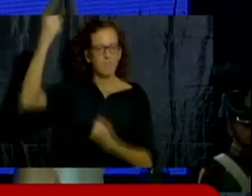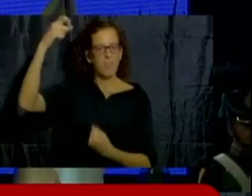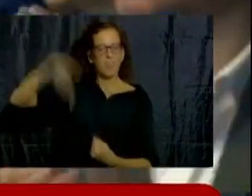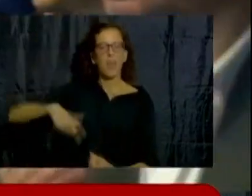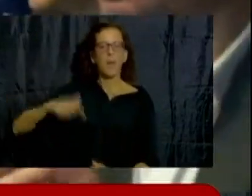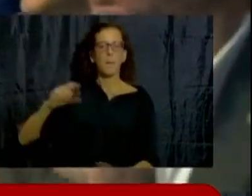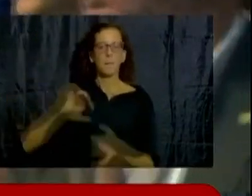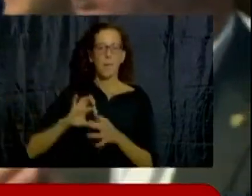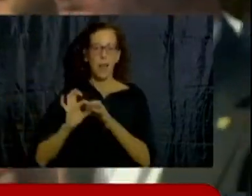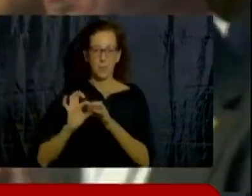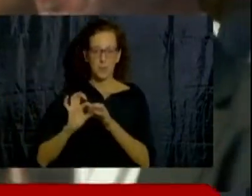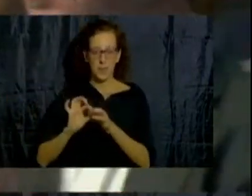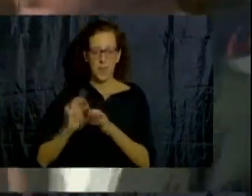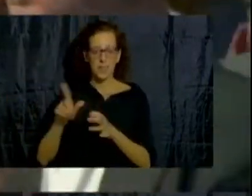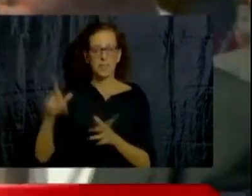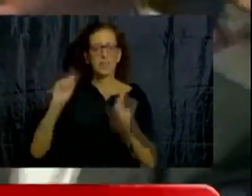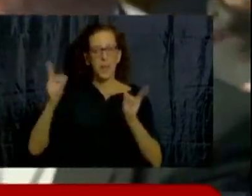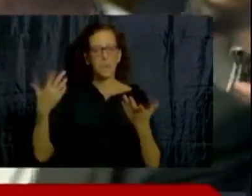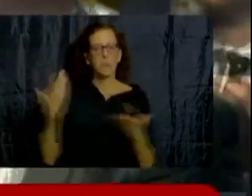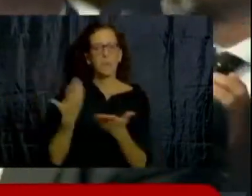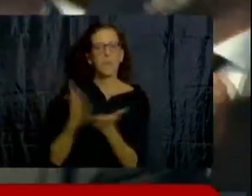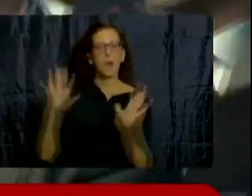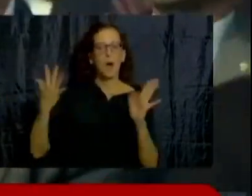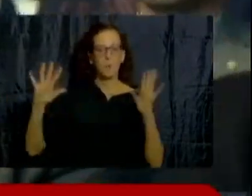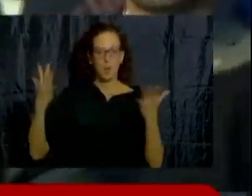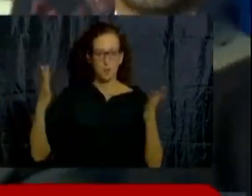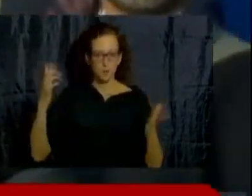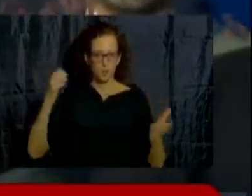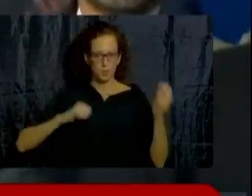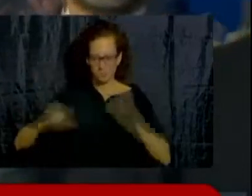A quienes reconocemos siempre.